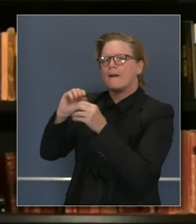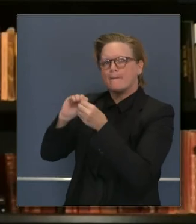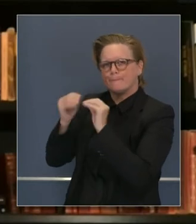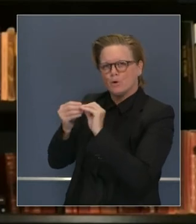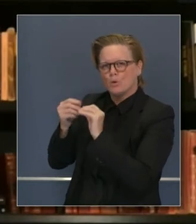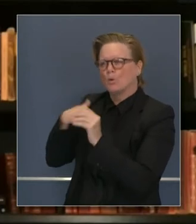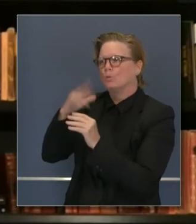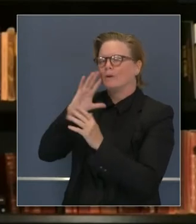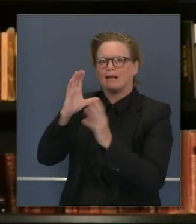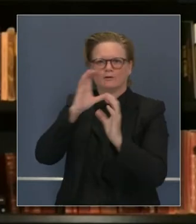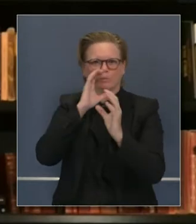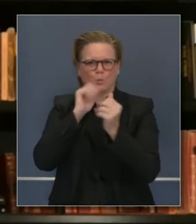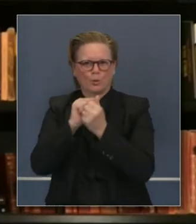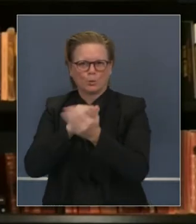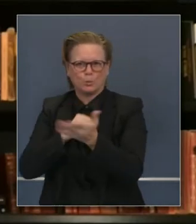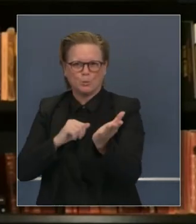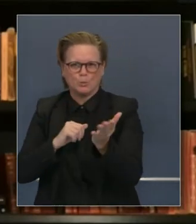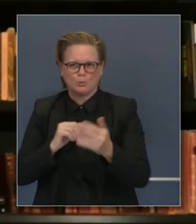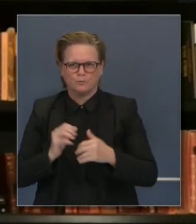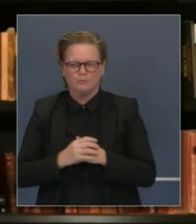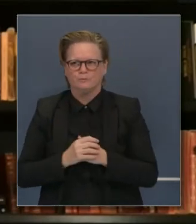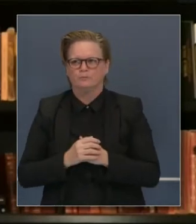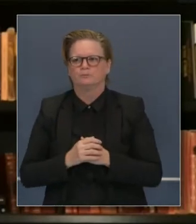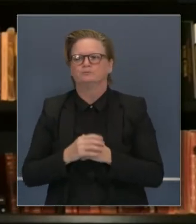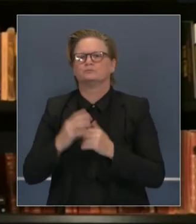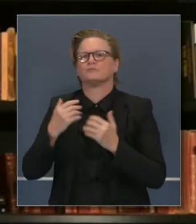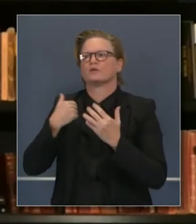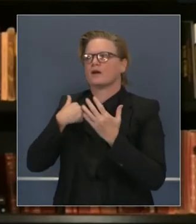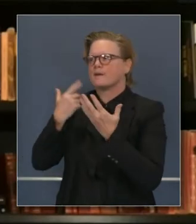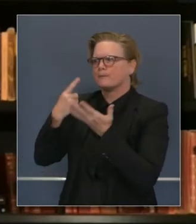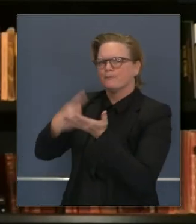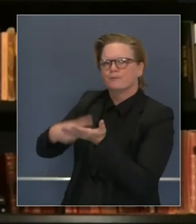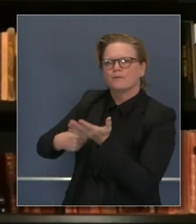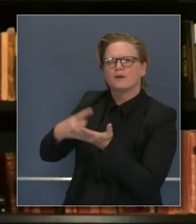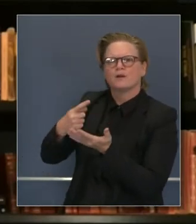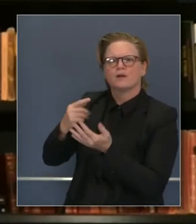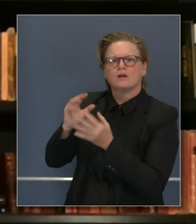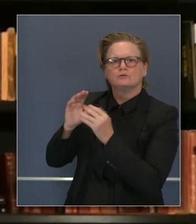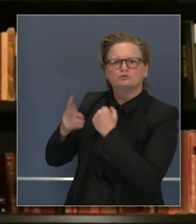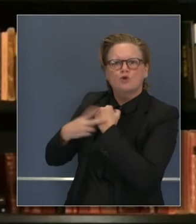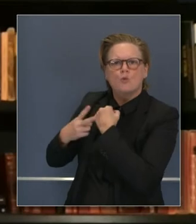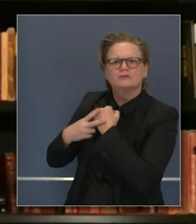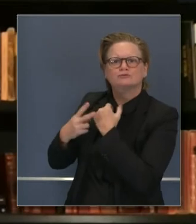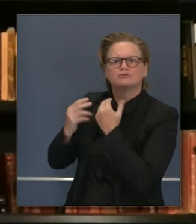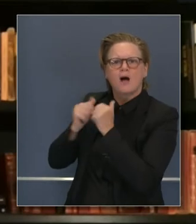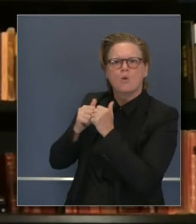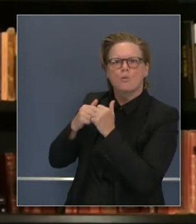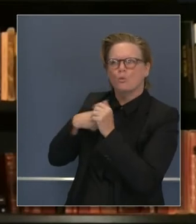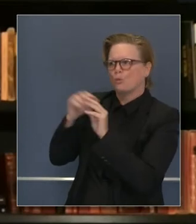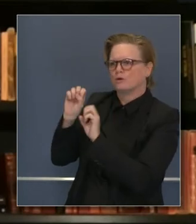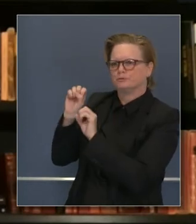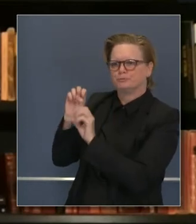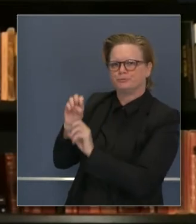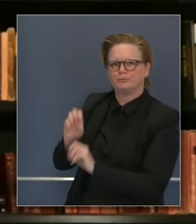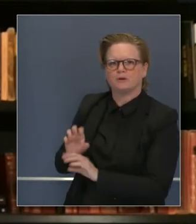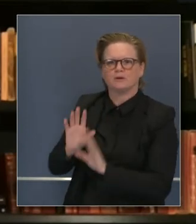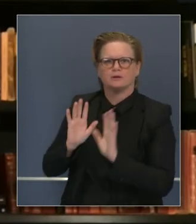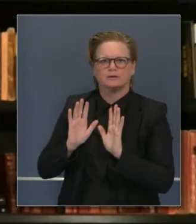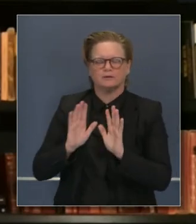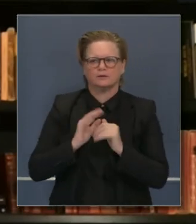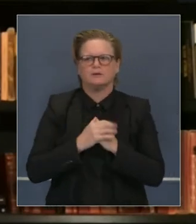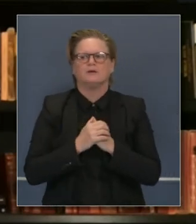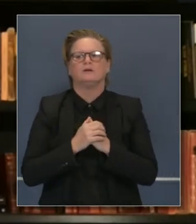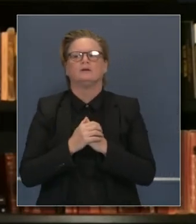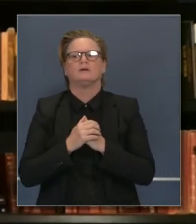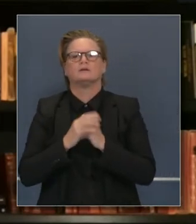la cuestión de almacenaje se extiende en lo inmediato. El doctor Galley tiene